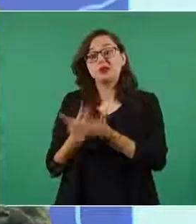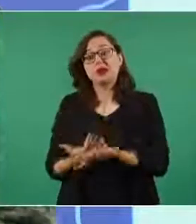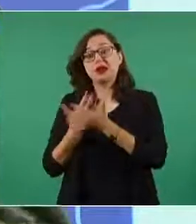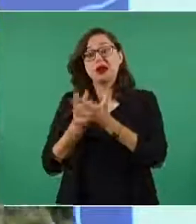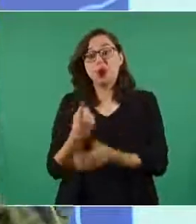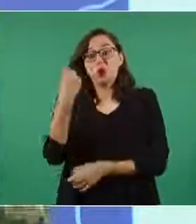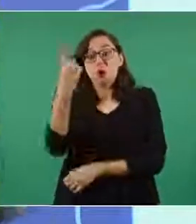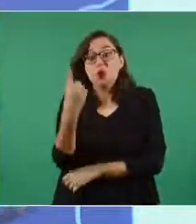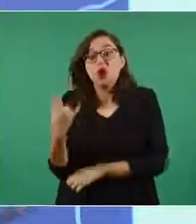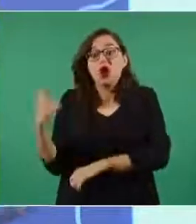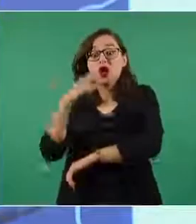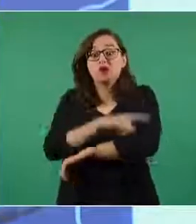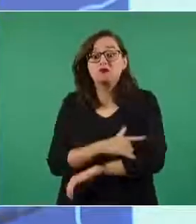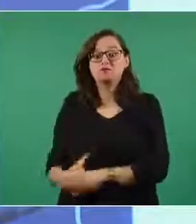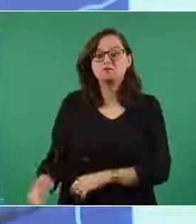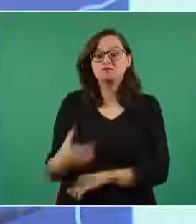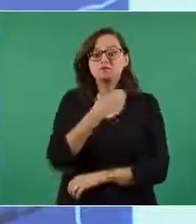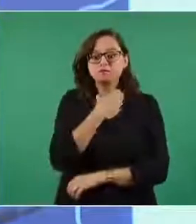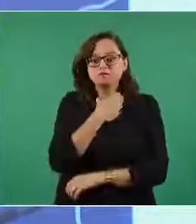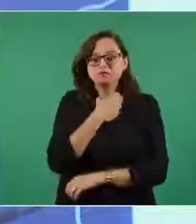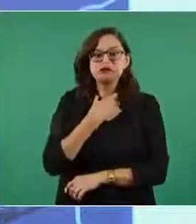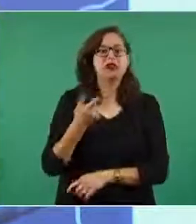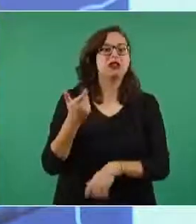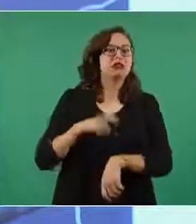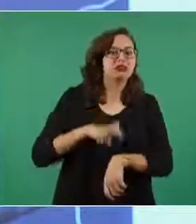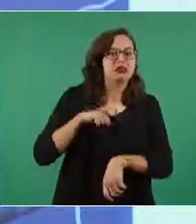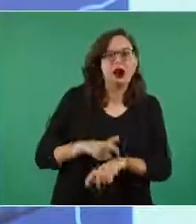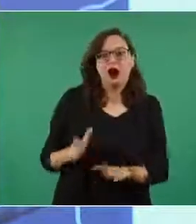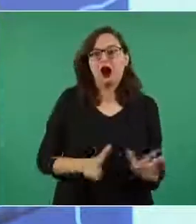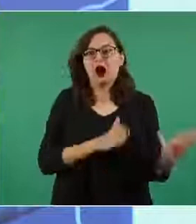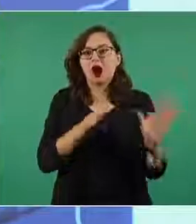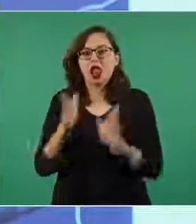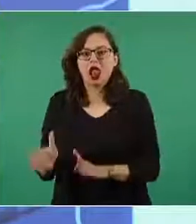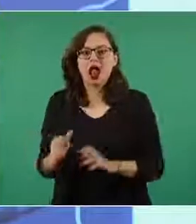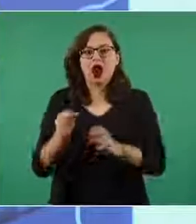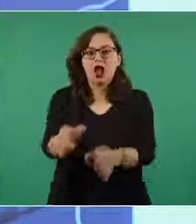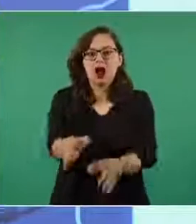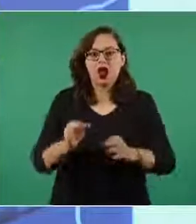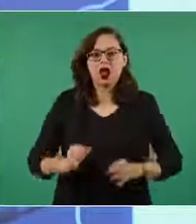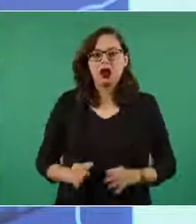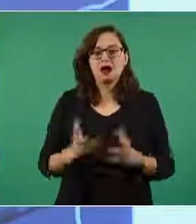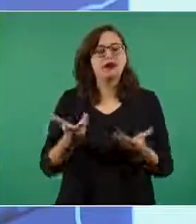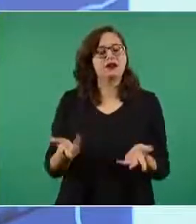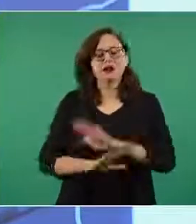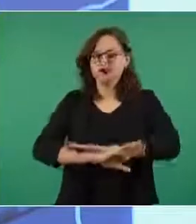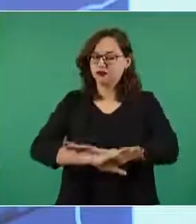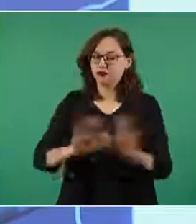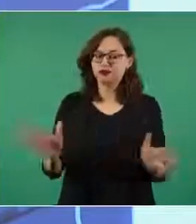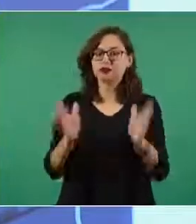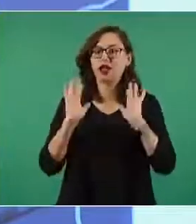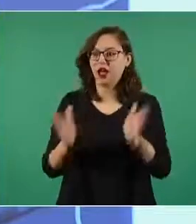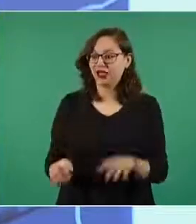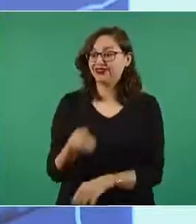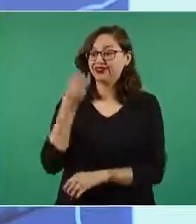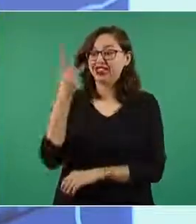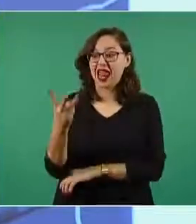aeropuerto para que alguien planee mejor sus vuelos llegue más a tiempo y tenga los tiempos de traslados para tomar sus conexiones